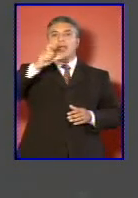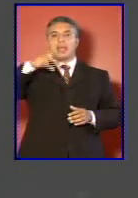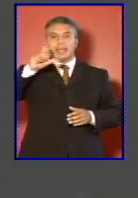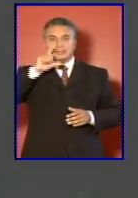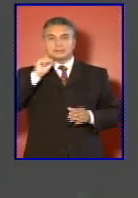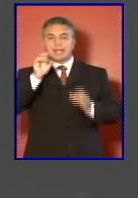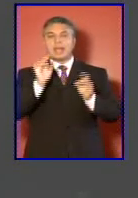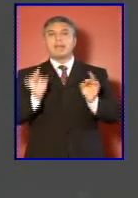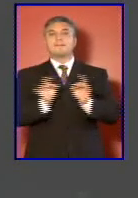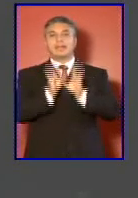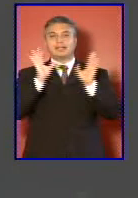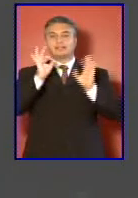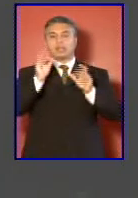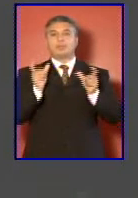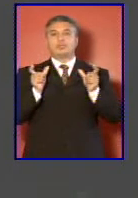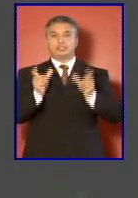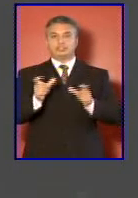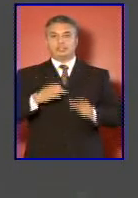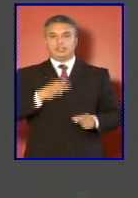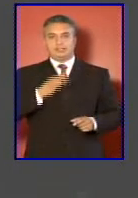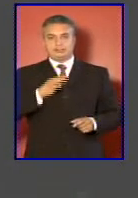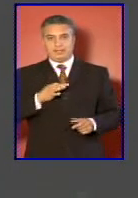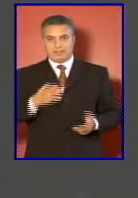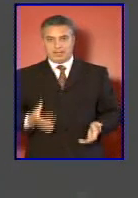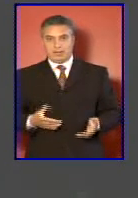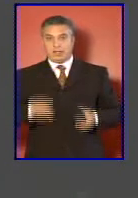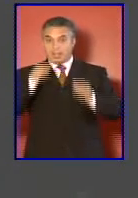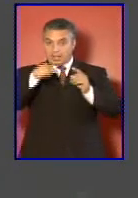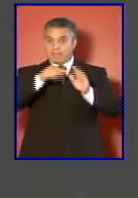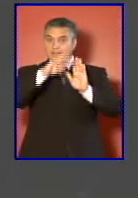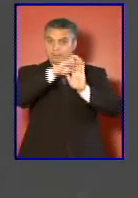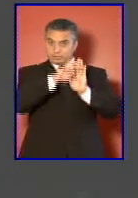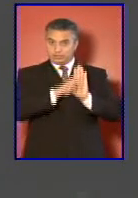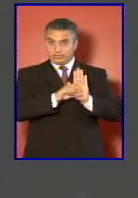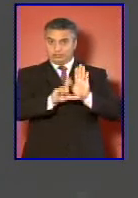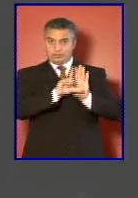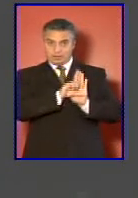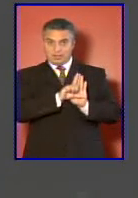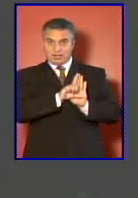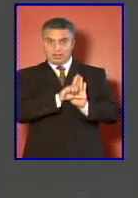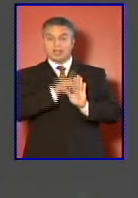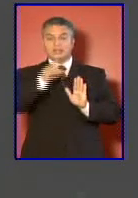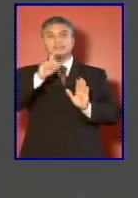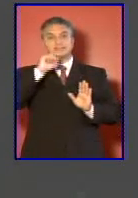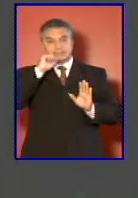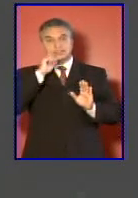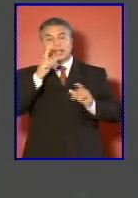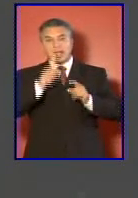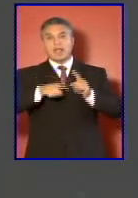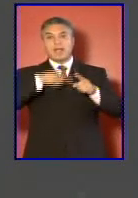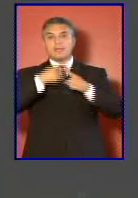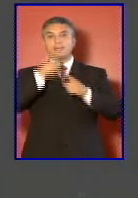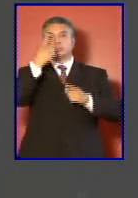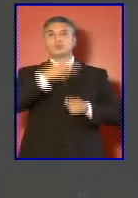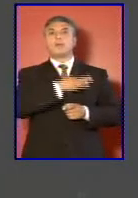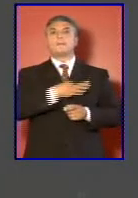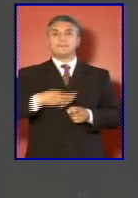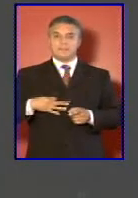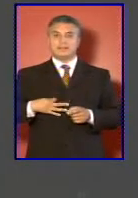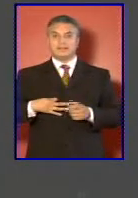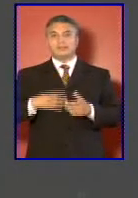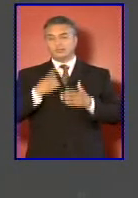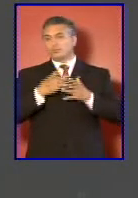emergencia o de protección civil este proyecto de ley tiene además un mérito extraordinariamente